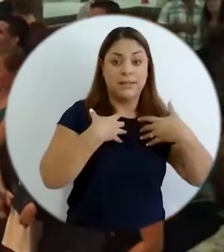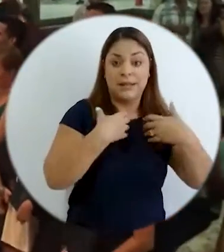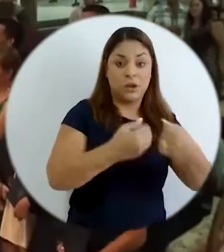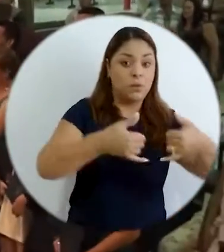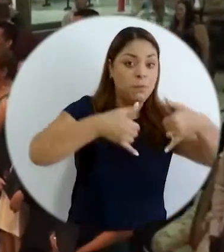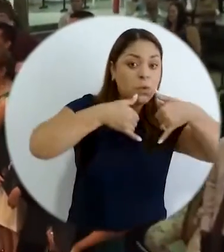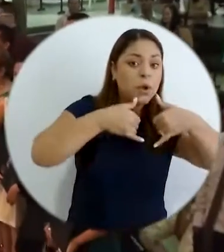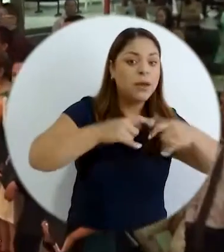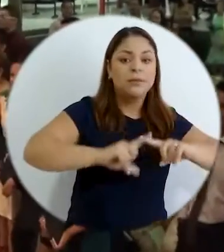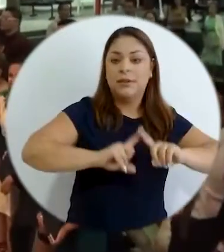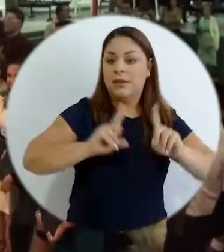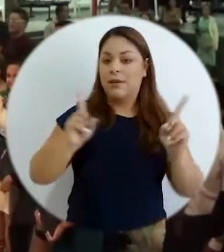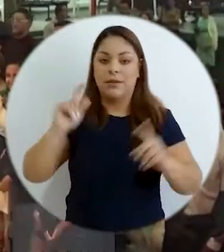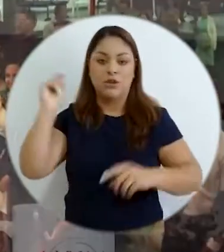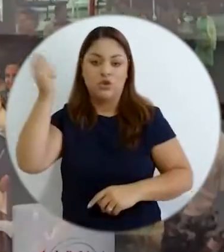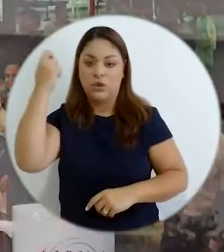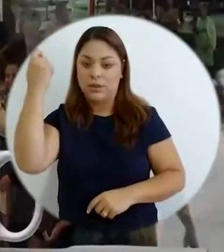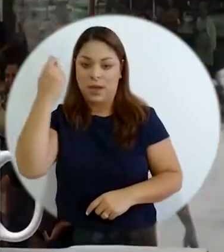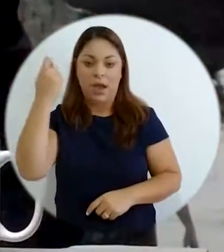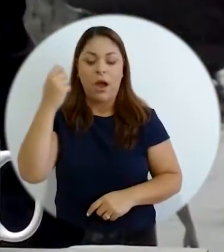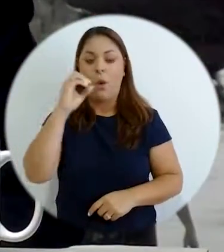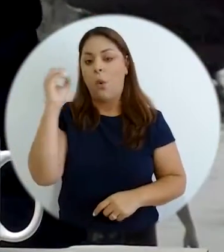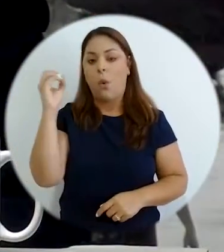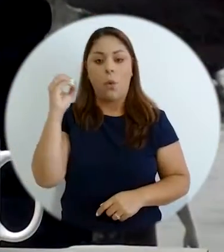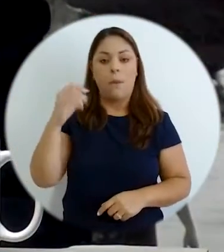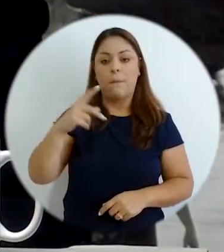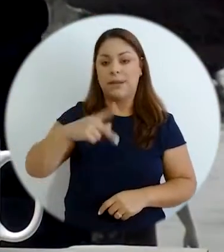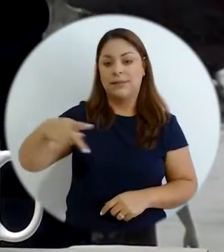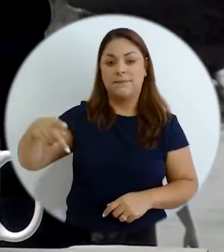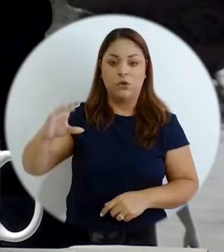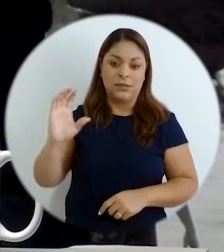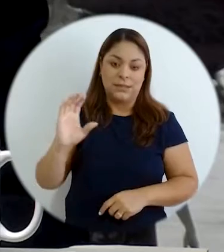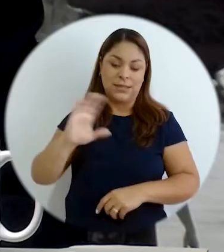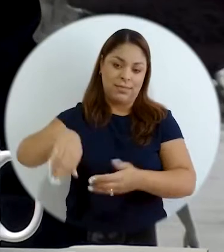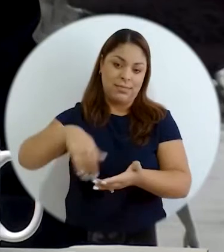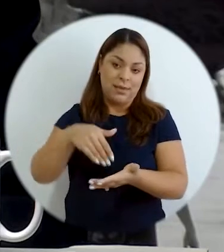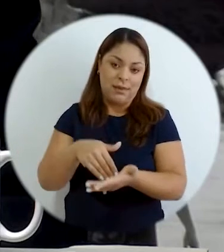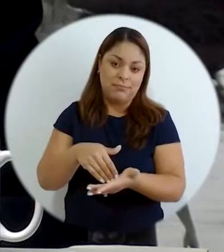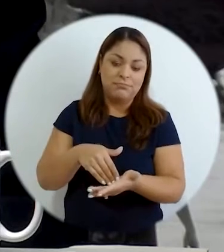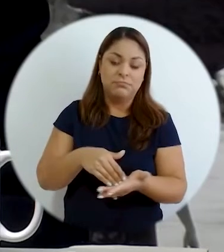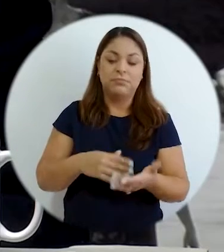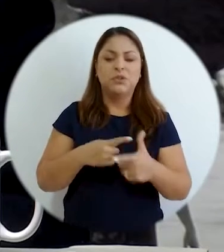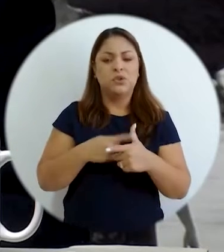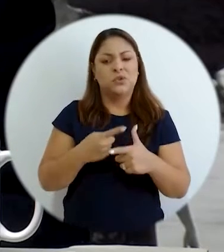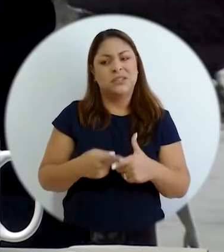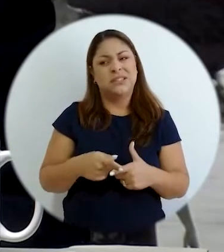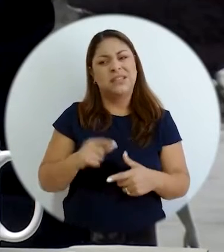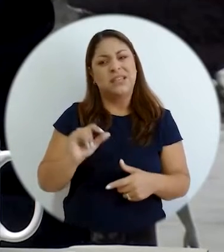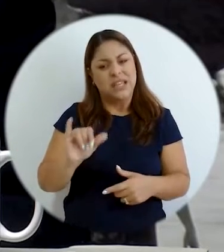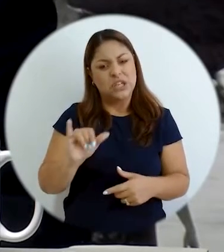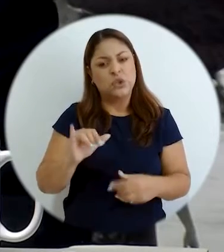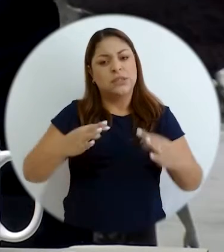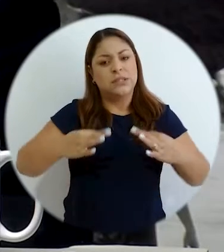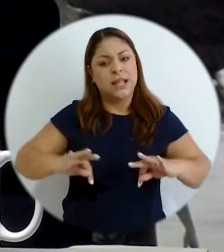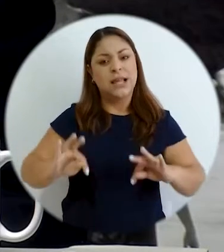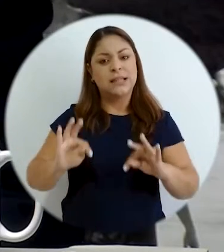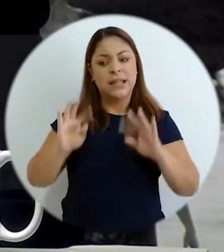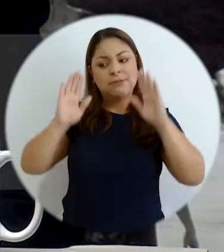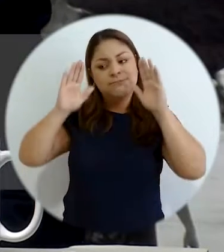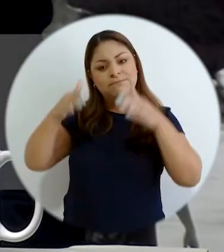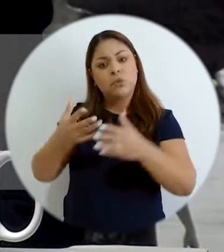en la región Brunca son distintos a los problemas de la salud de la Chorotega o del Pacífico Central. Y en ese marco